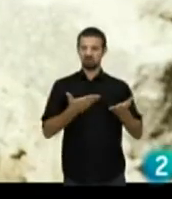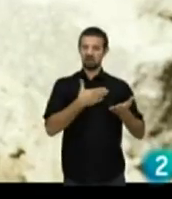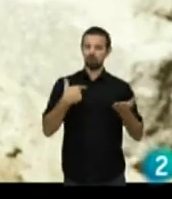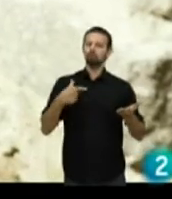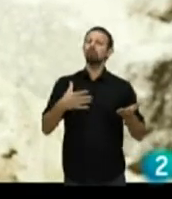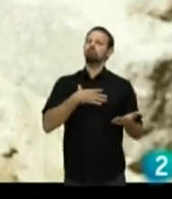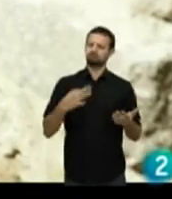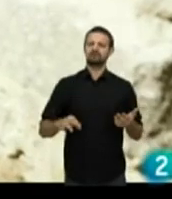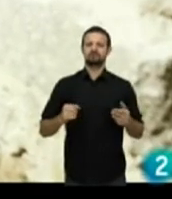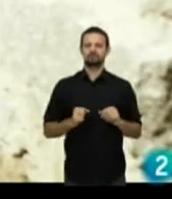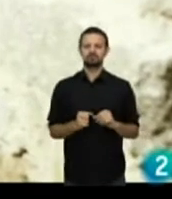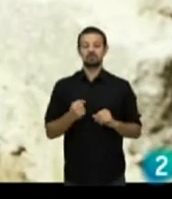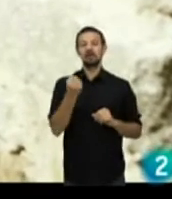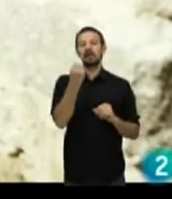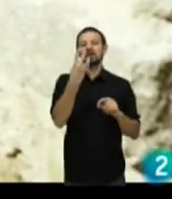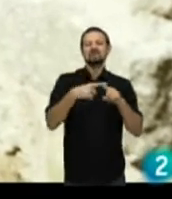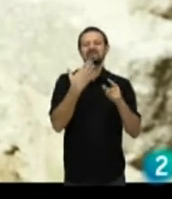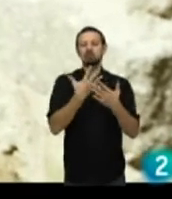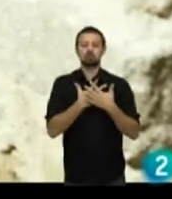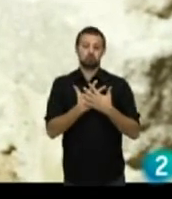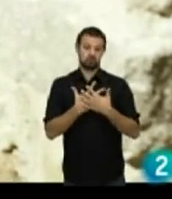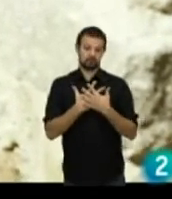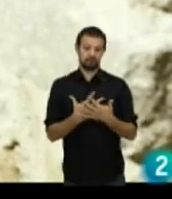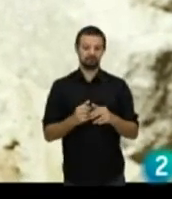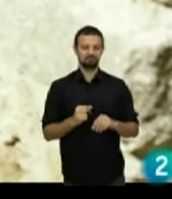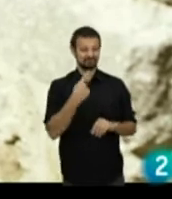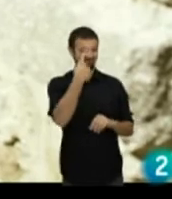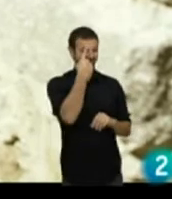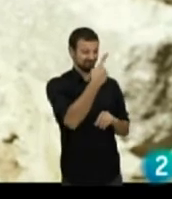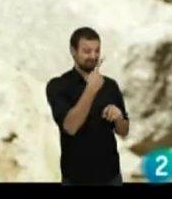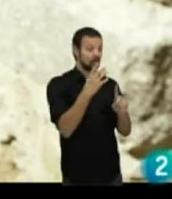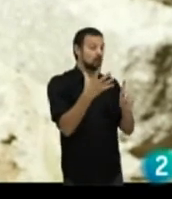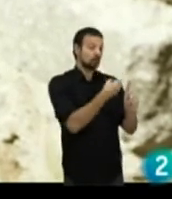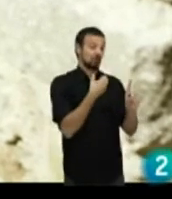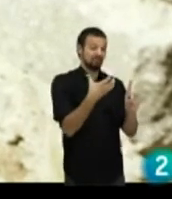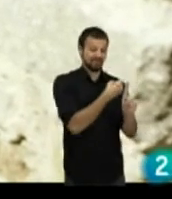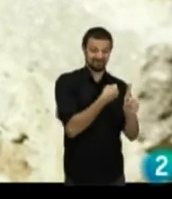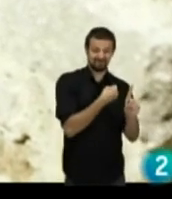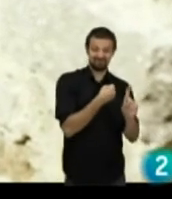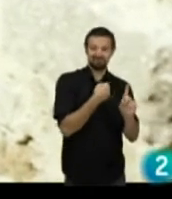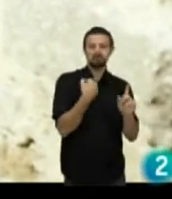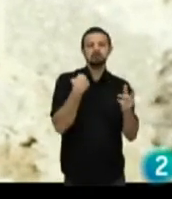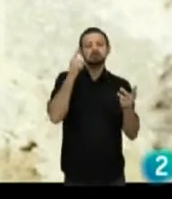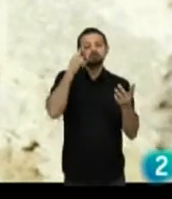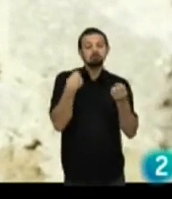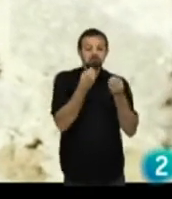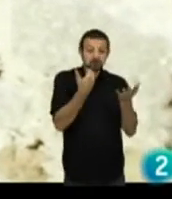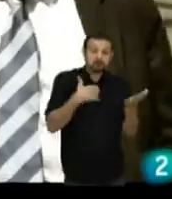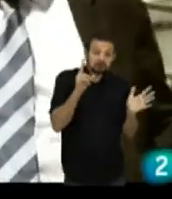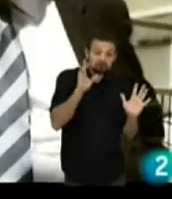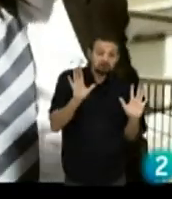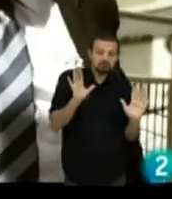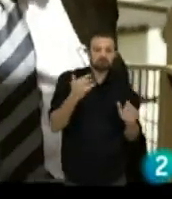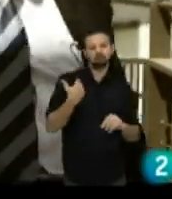puede, ¿no? Que hay algunas cosas que son más voluntad que otra cosa, ¿no? Si no, lo de la utopía, no sé si tenemos contado alguna vez que cuando